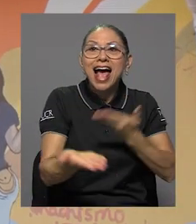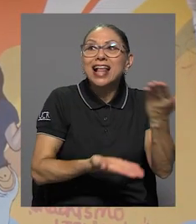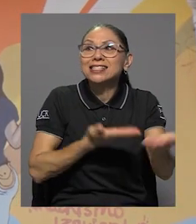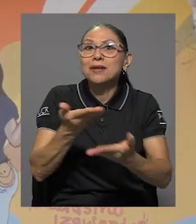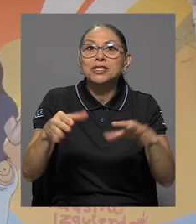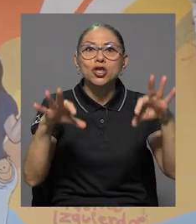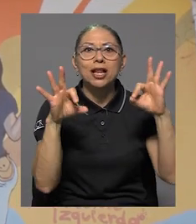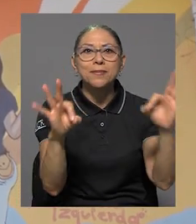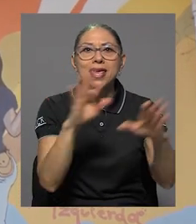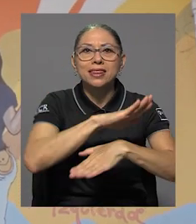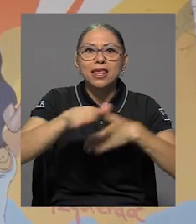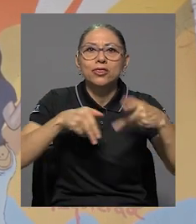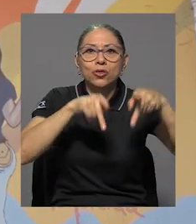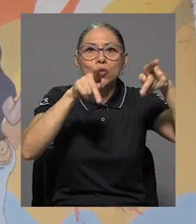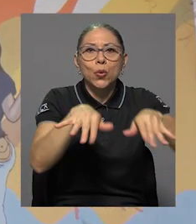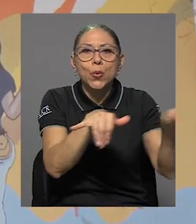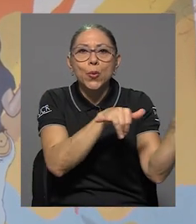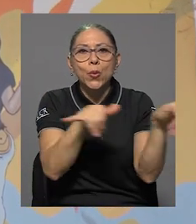bien común.